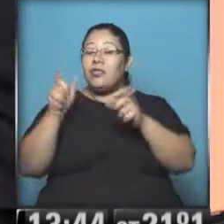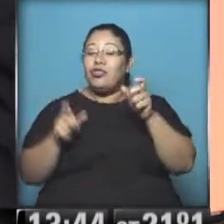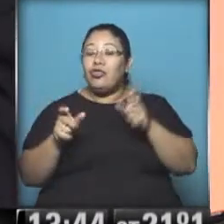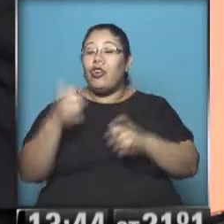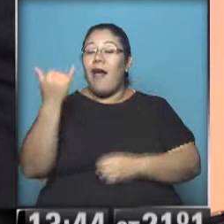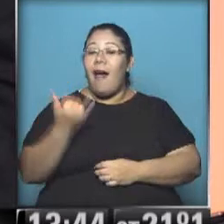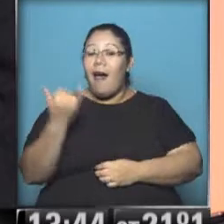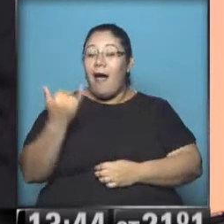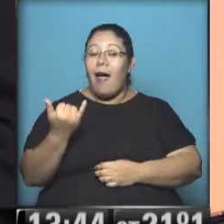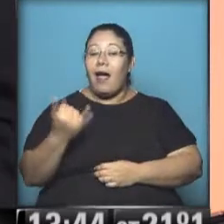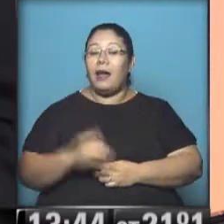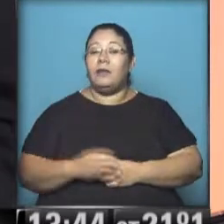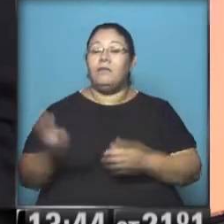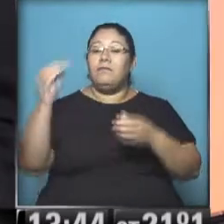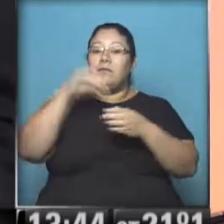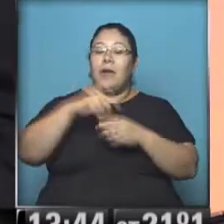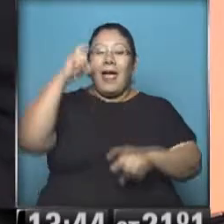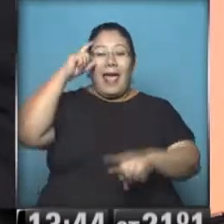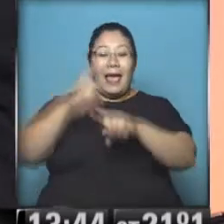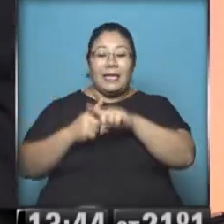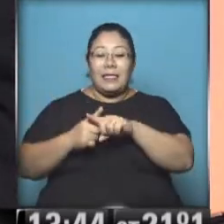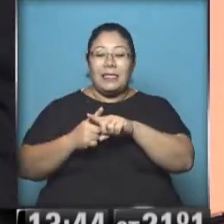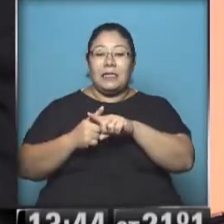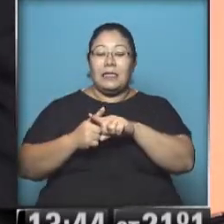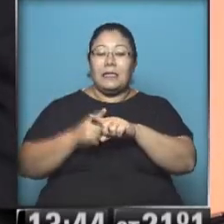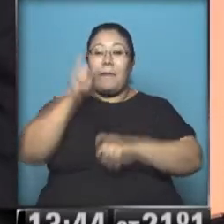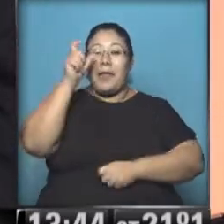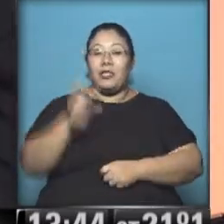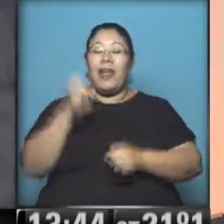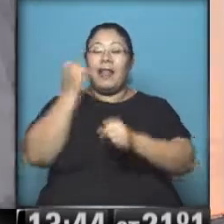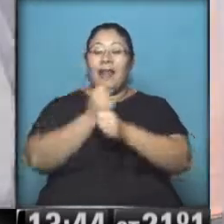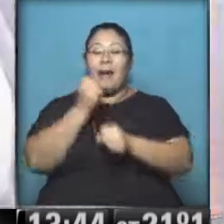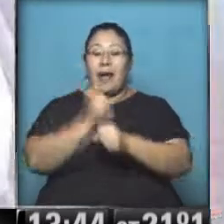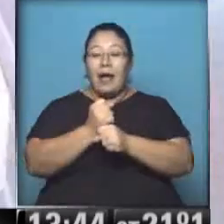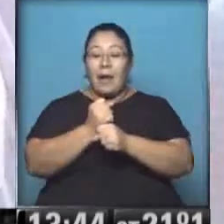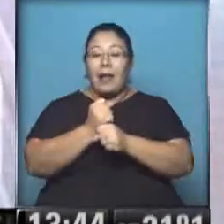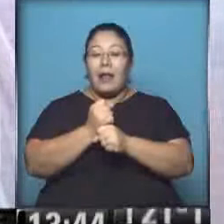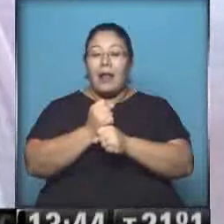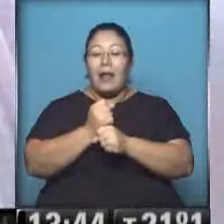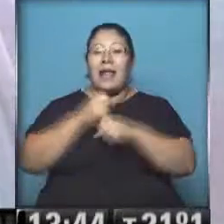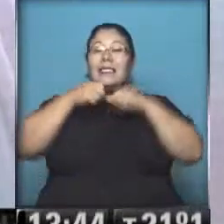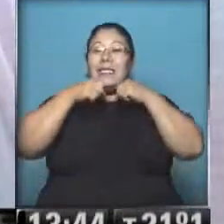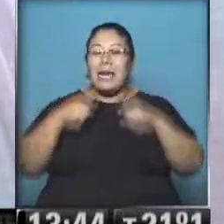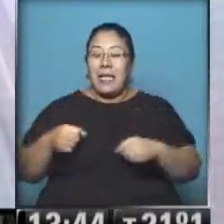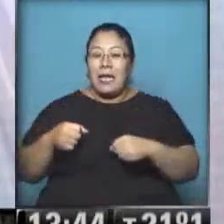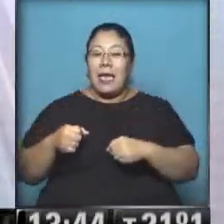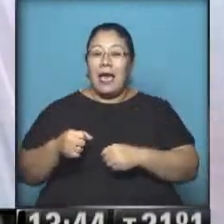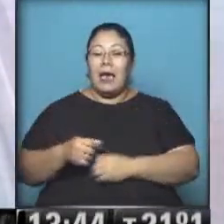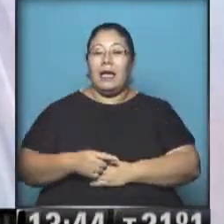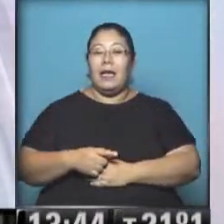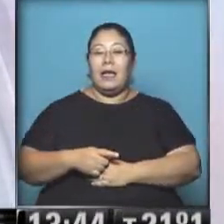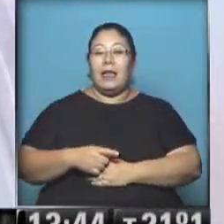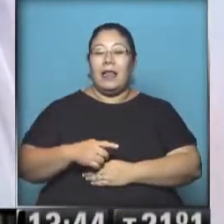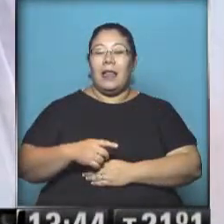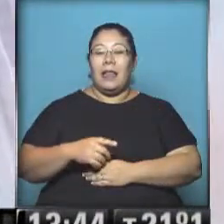aportar, agentes o exagentes de la Secretaría de Inteligencia, que como bien decía, si se